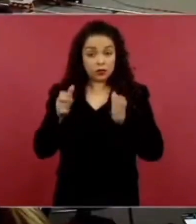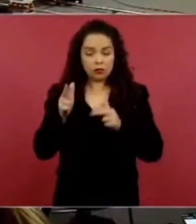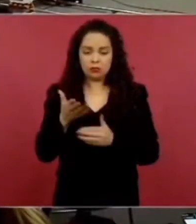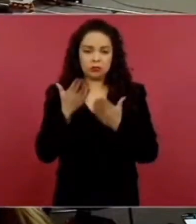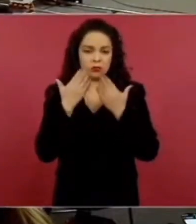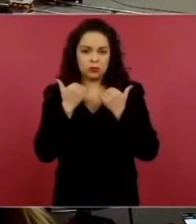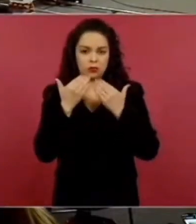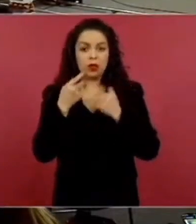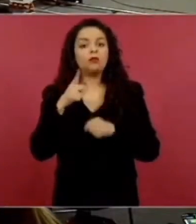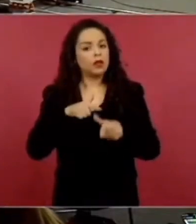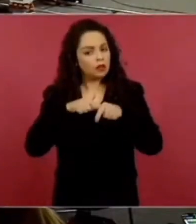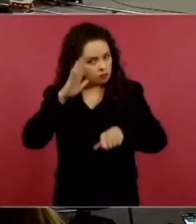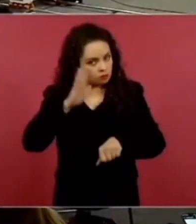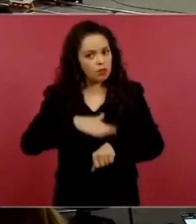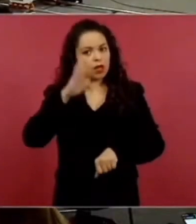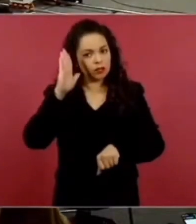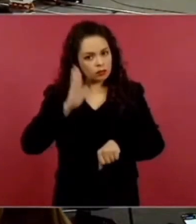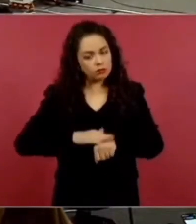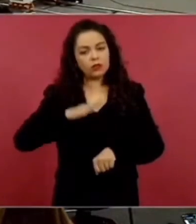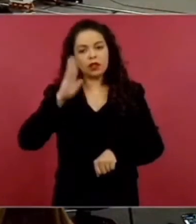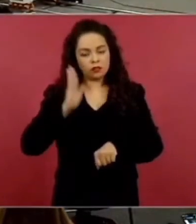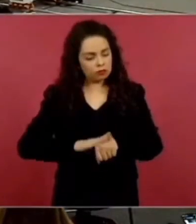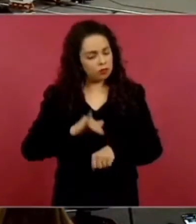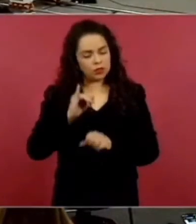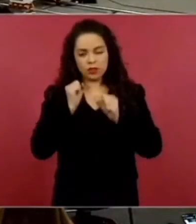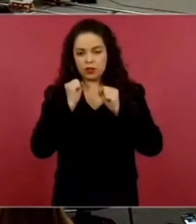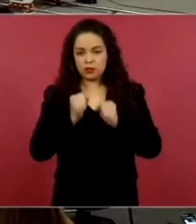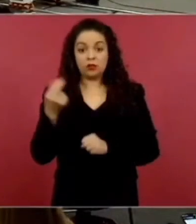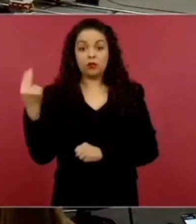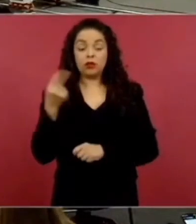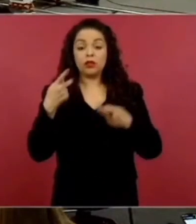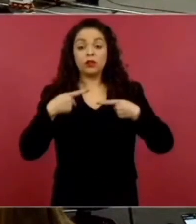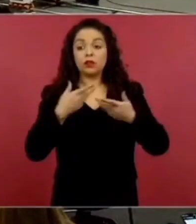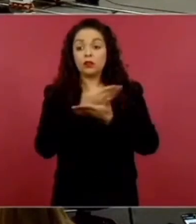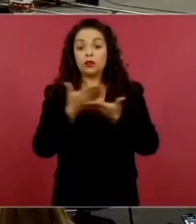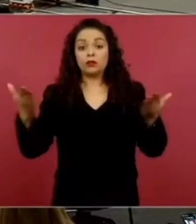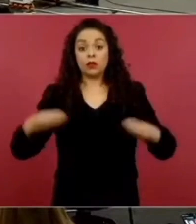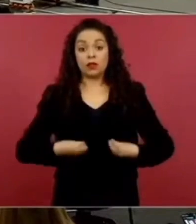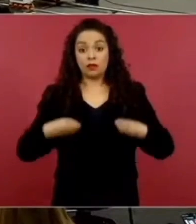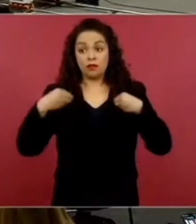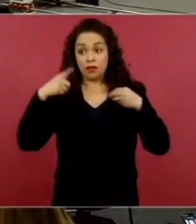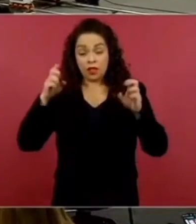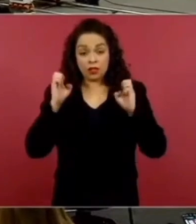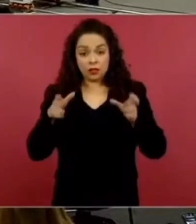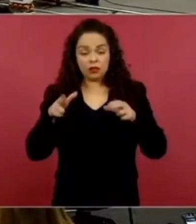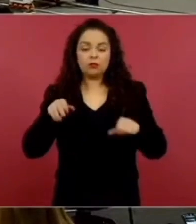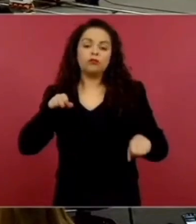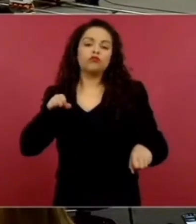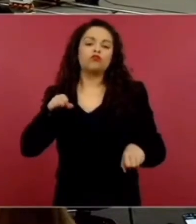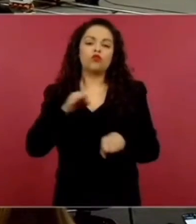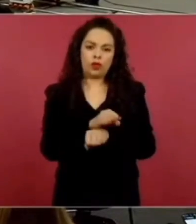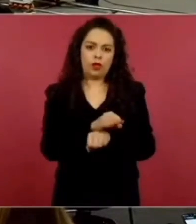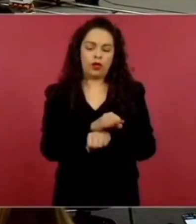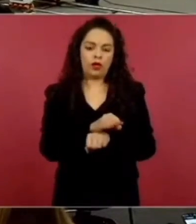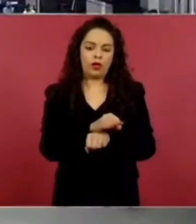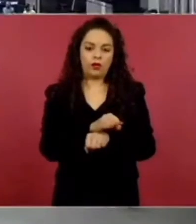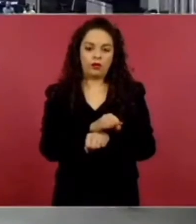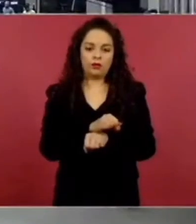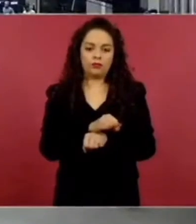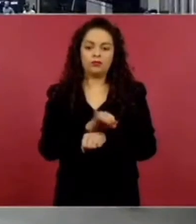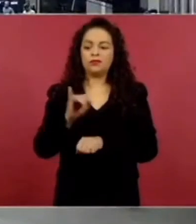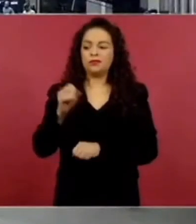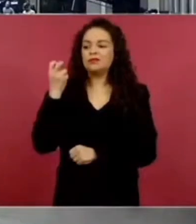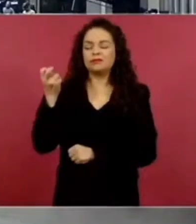reforzando las acciones para proteger a la gente ese es el punto que plantea la gente